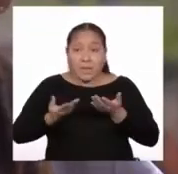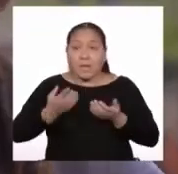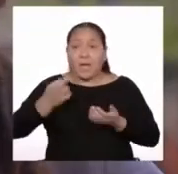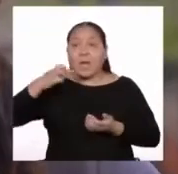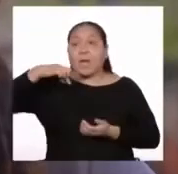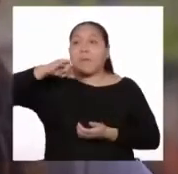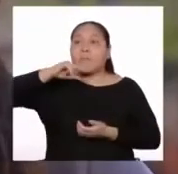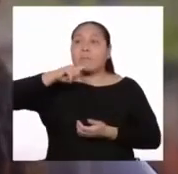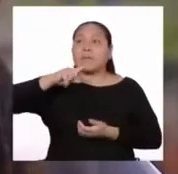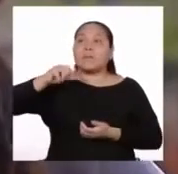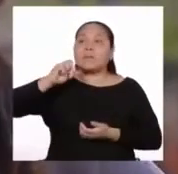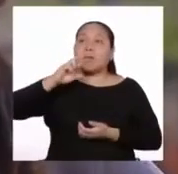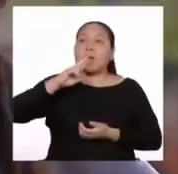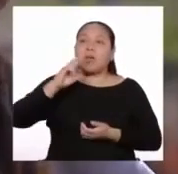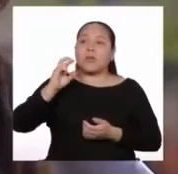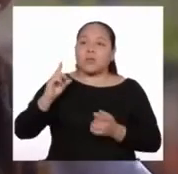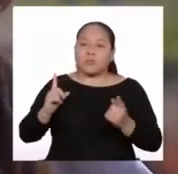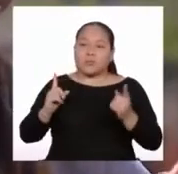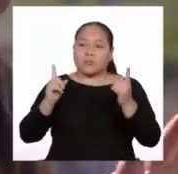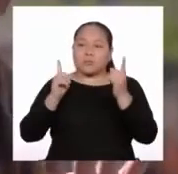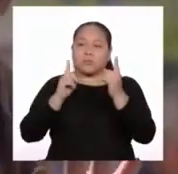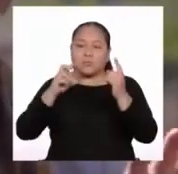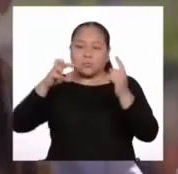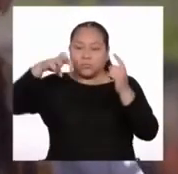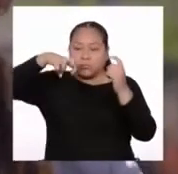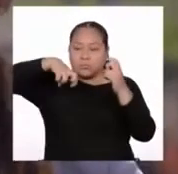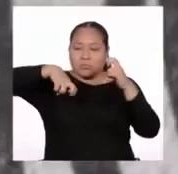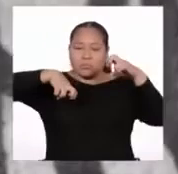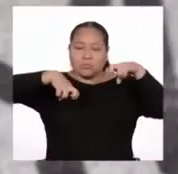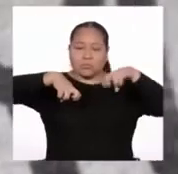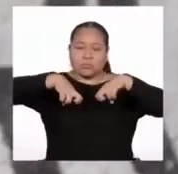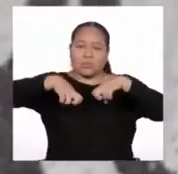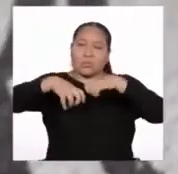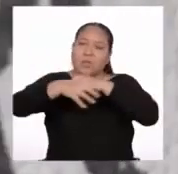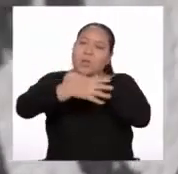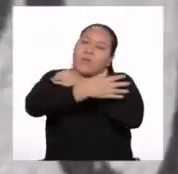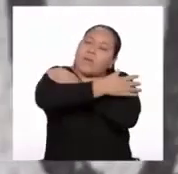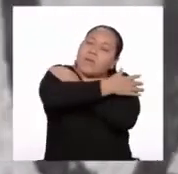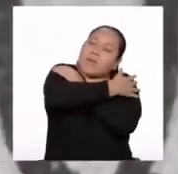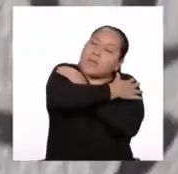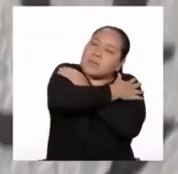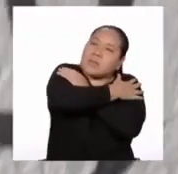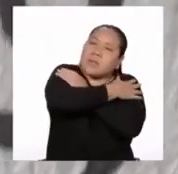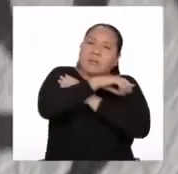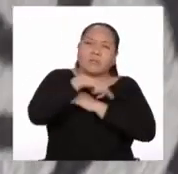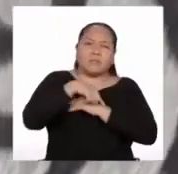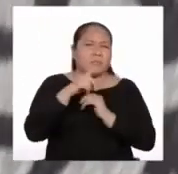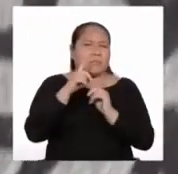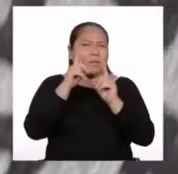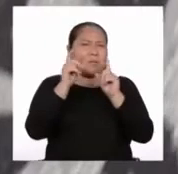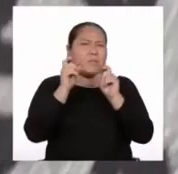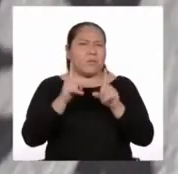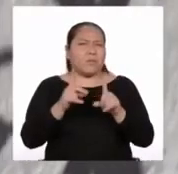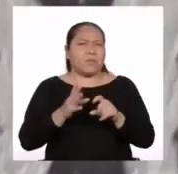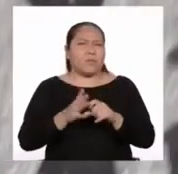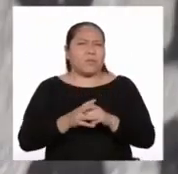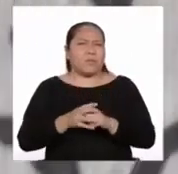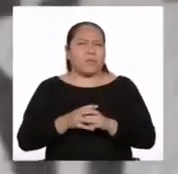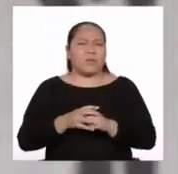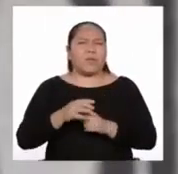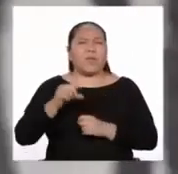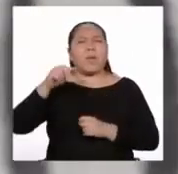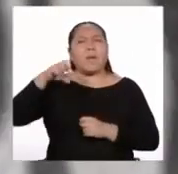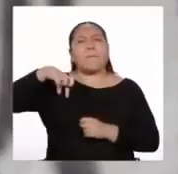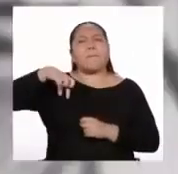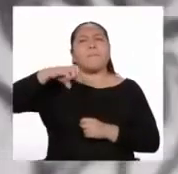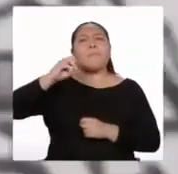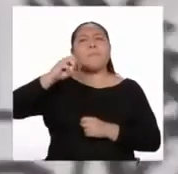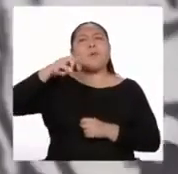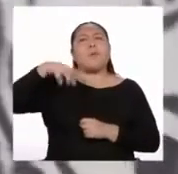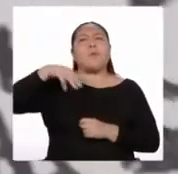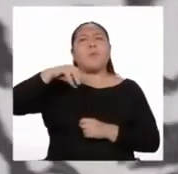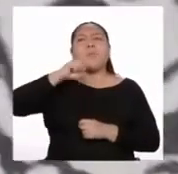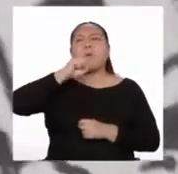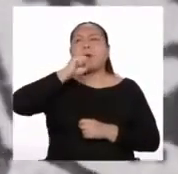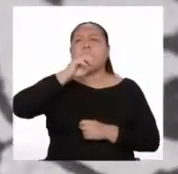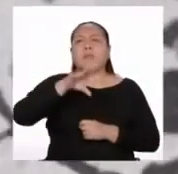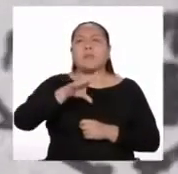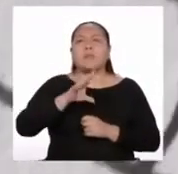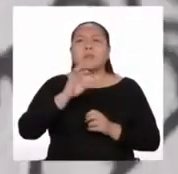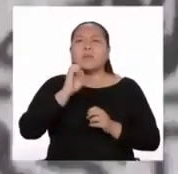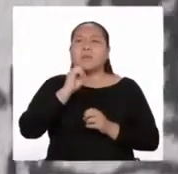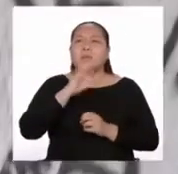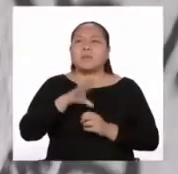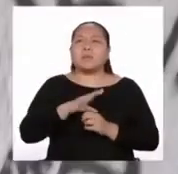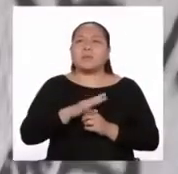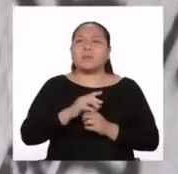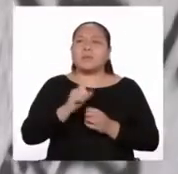Pizarro. Y están los dos arrodillados y abrazados. Entonces, la pregunta que Huamán Poma hace, por medio de la